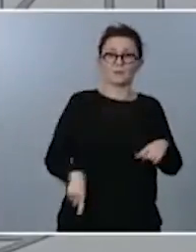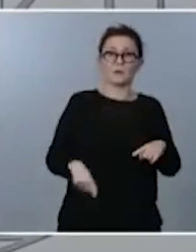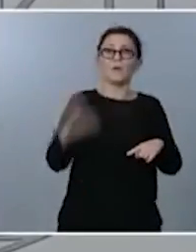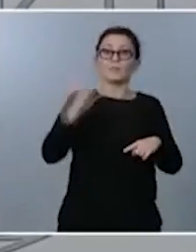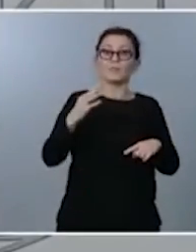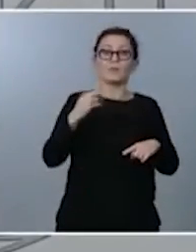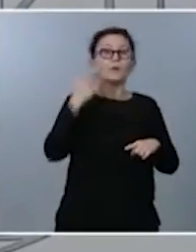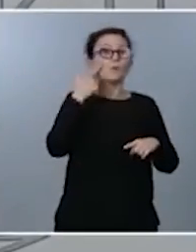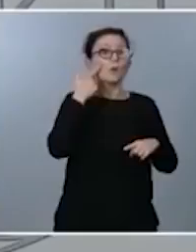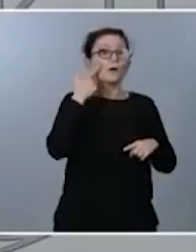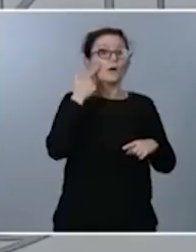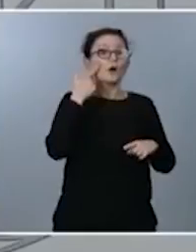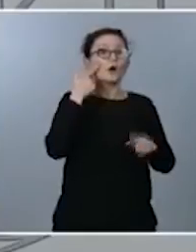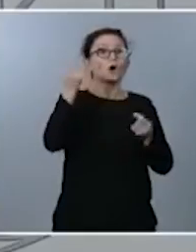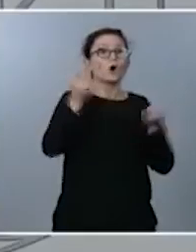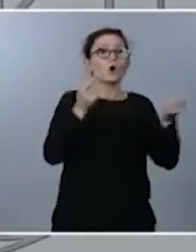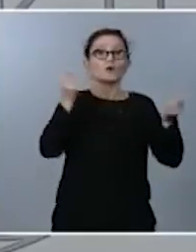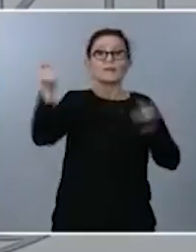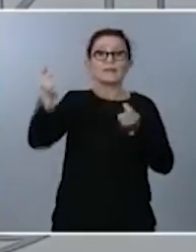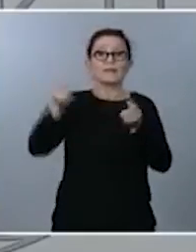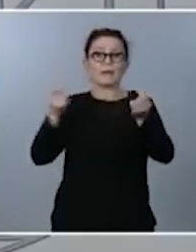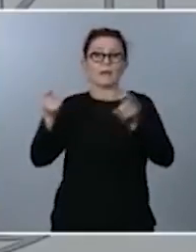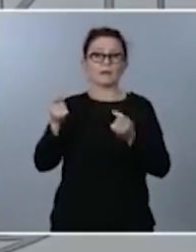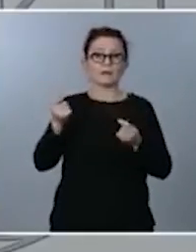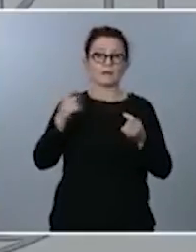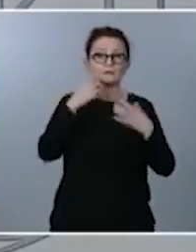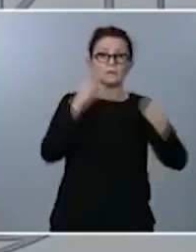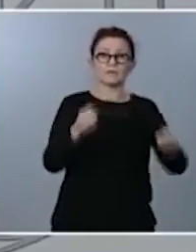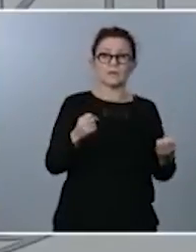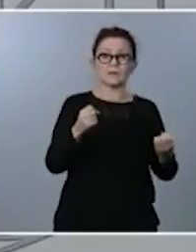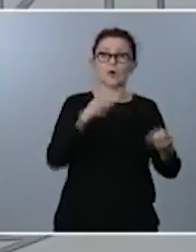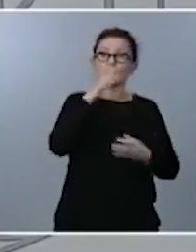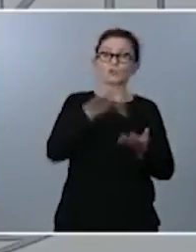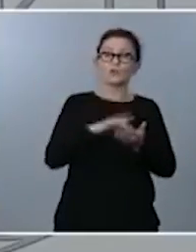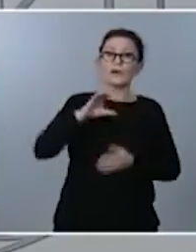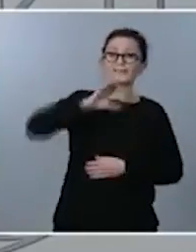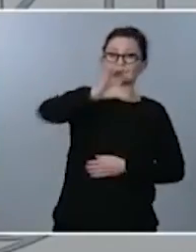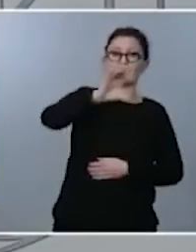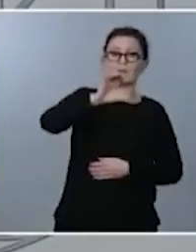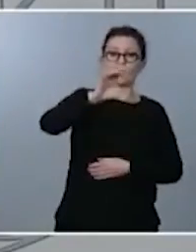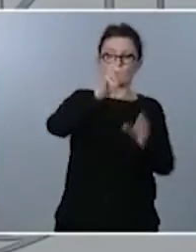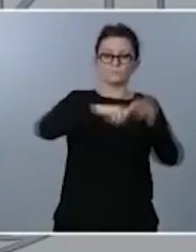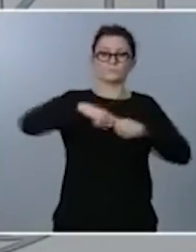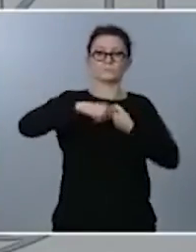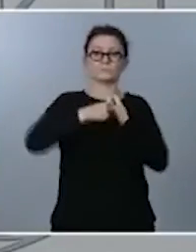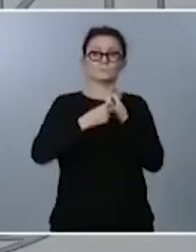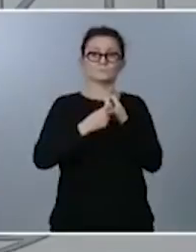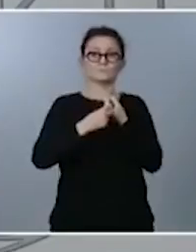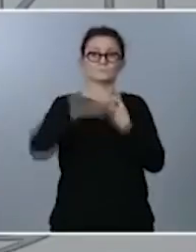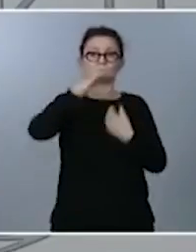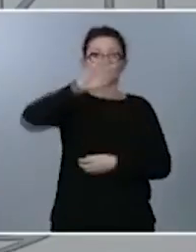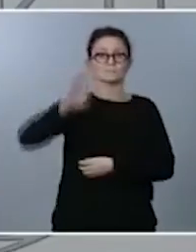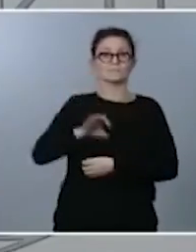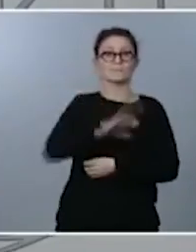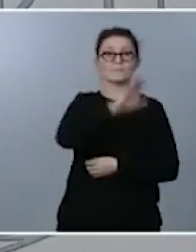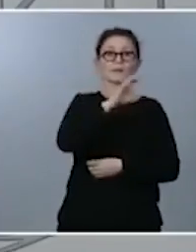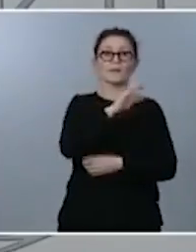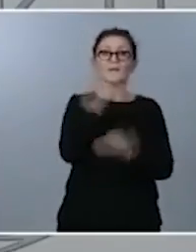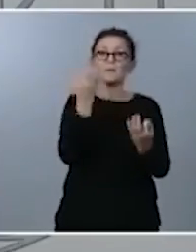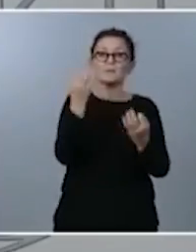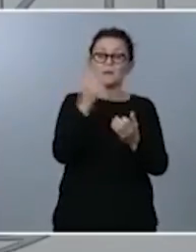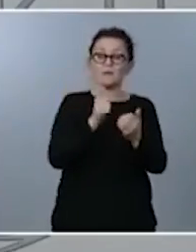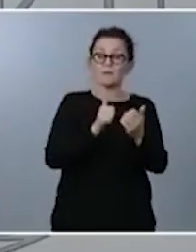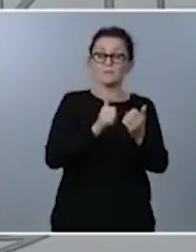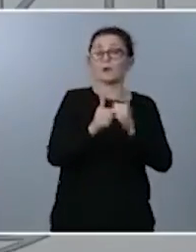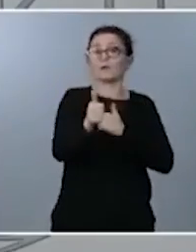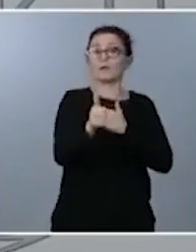sanitarios y tiene la capacidad en un estado compuesto de establecer las prioridades en las restricciones y creo que eso es